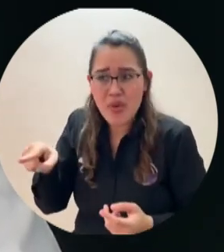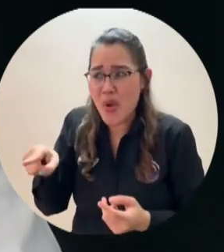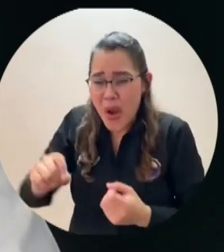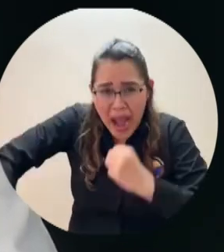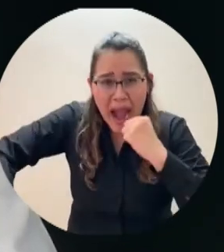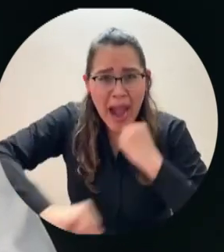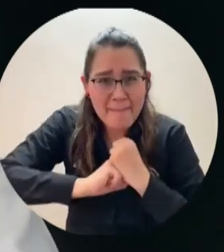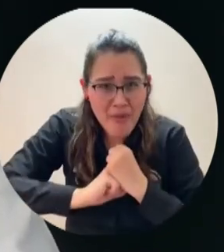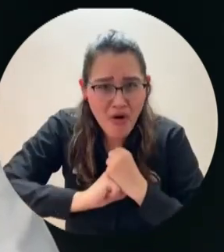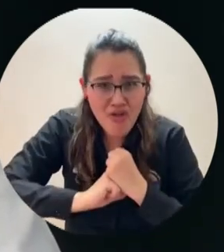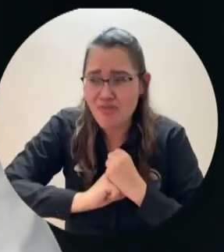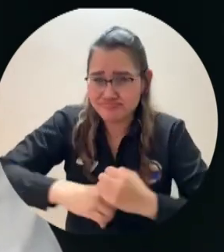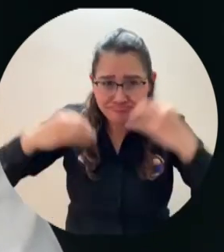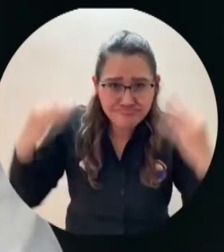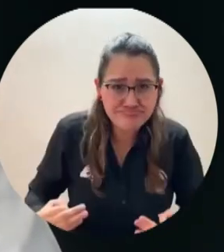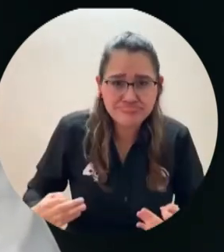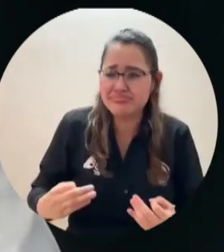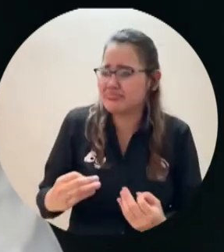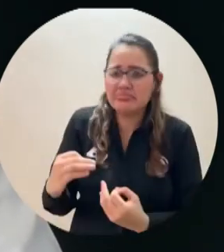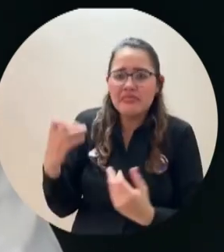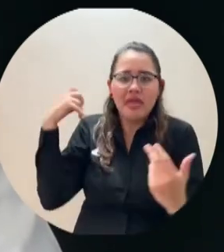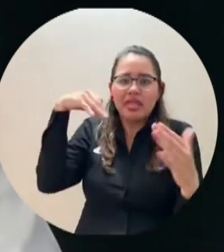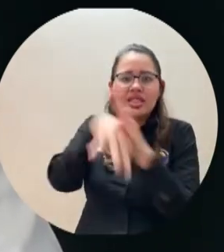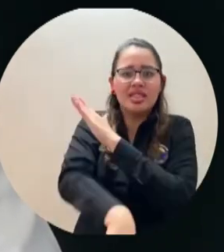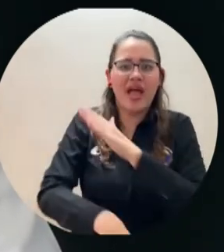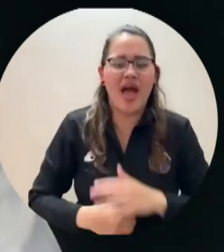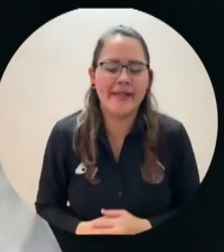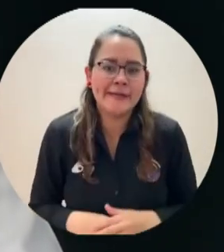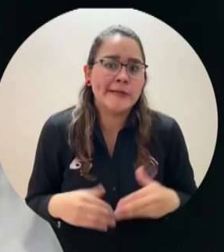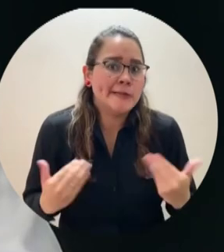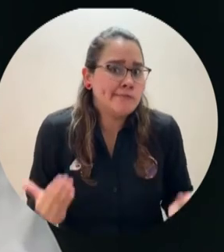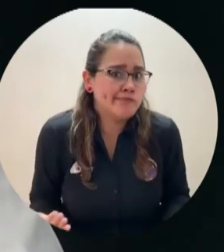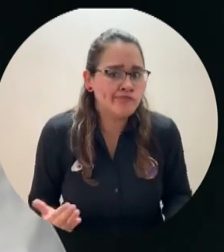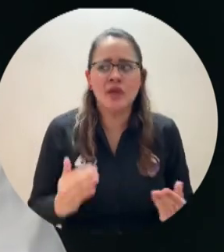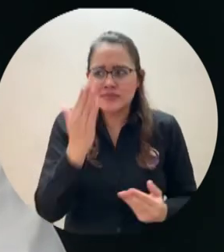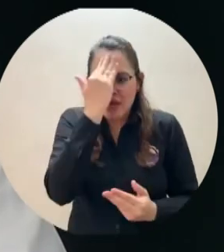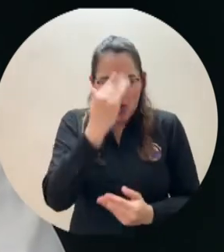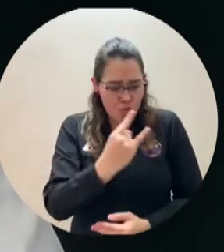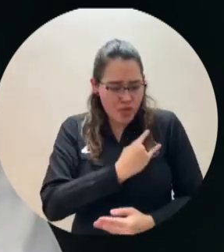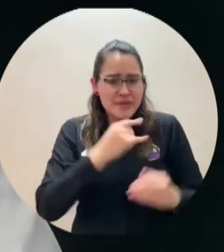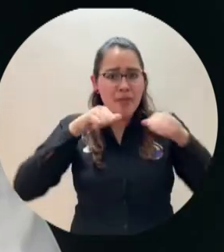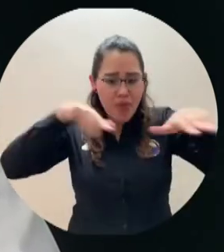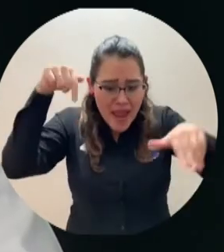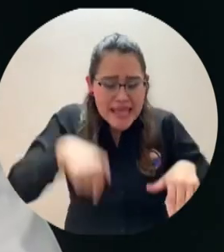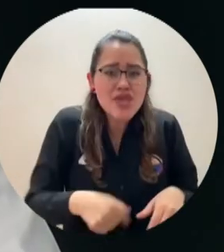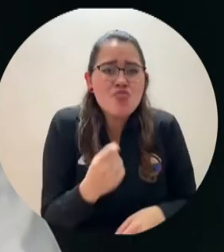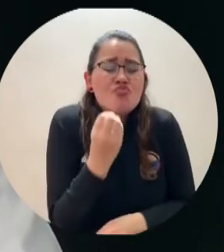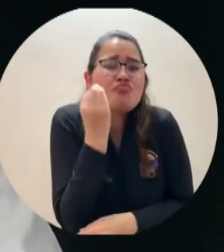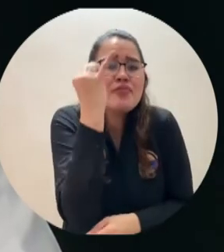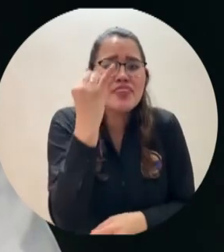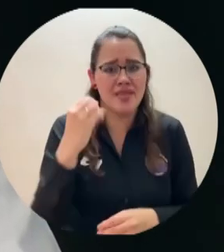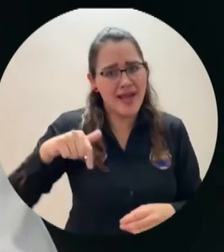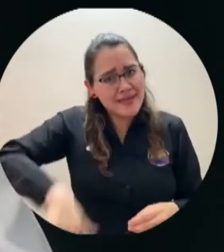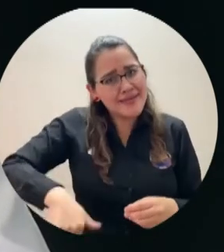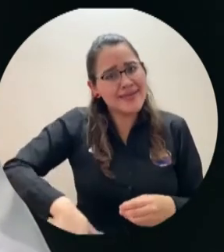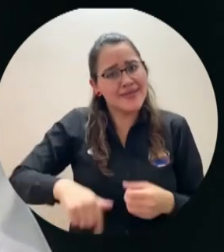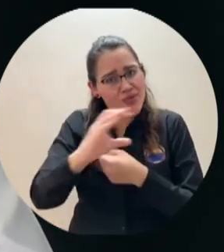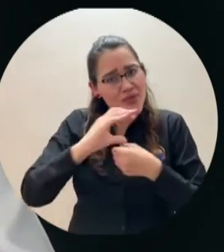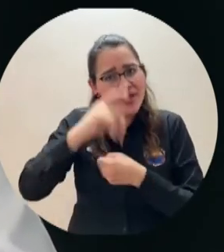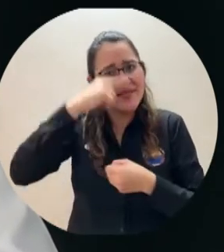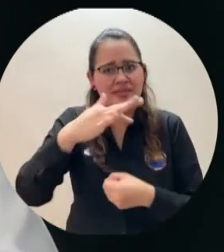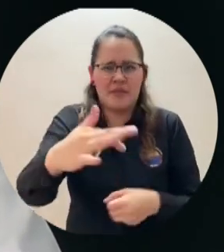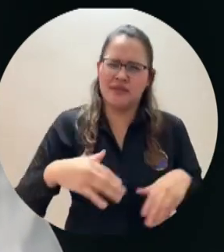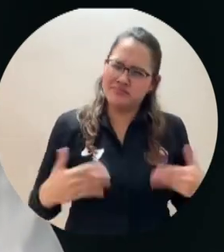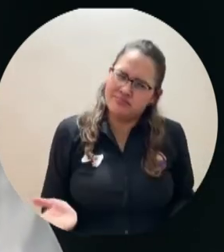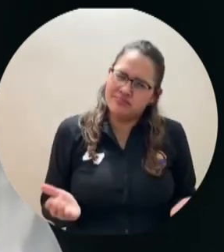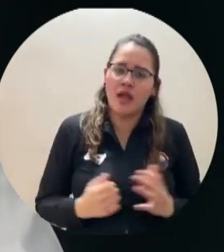puedan acceder a la única universidad pública acreditada de la ciudad. Y como si esto fuera poco, además de que la alcaldía no